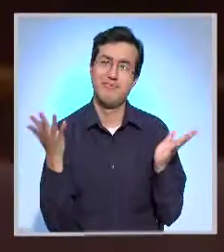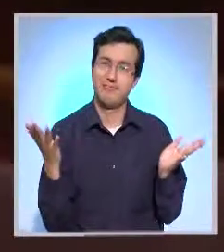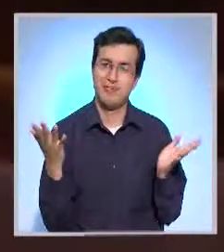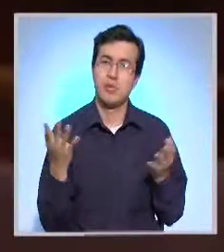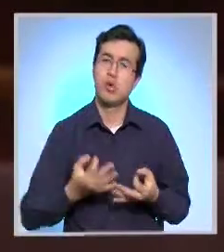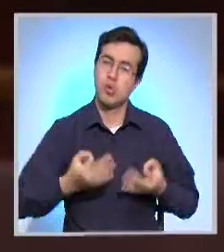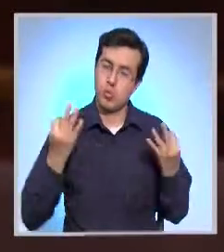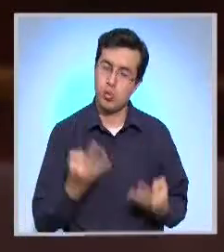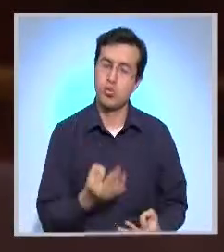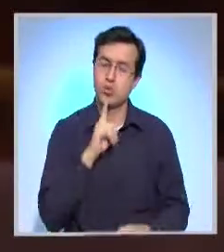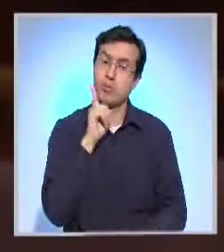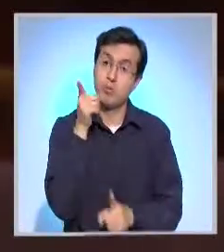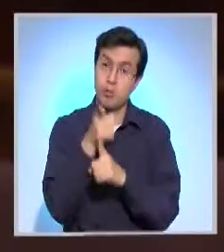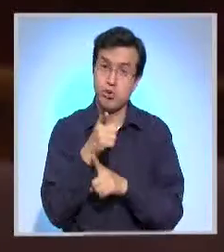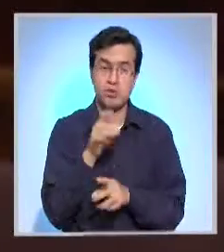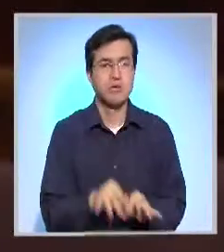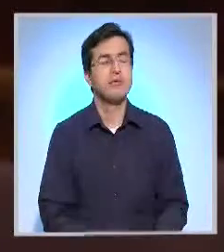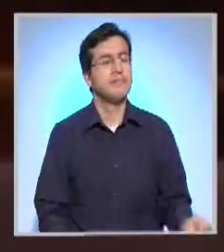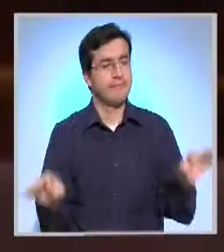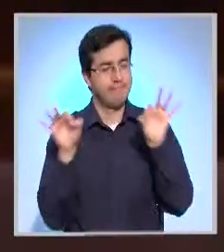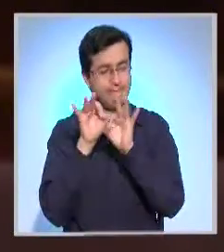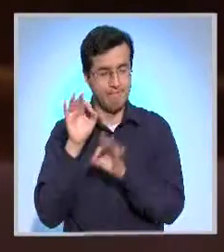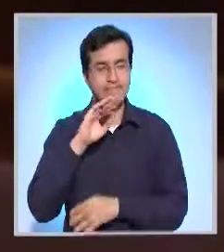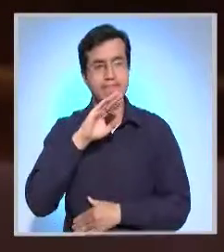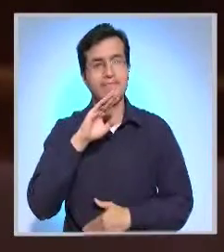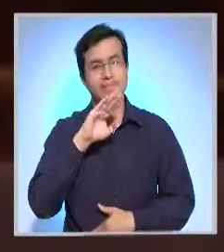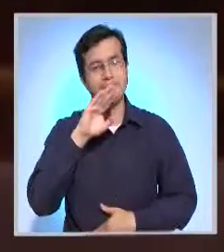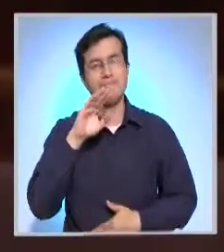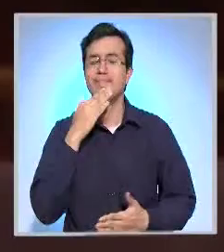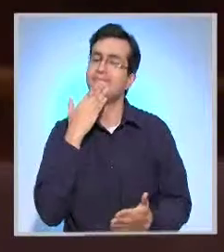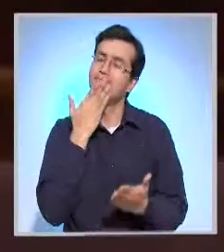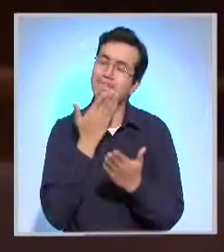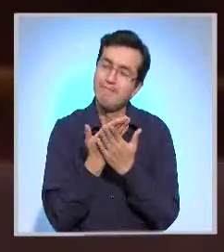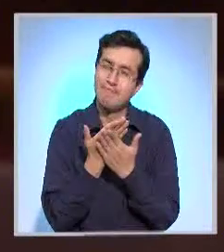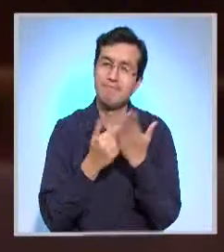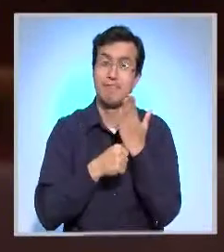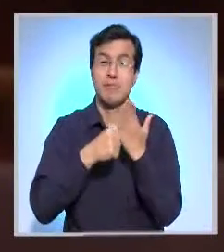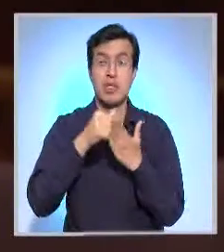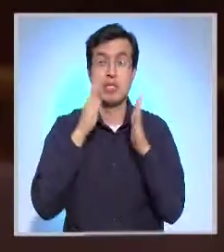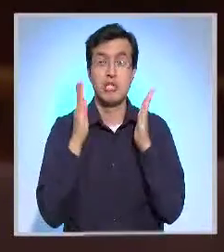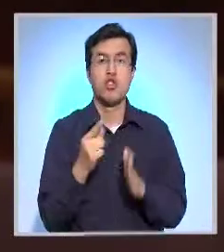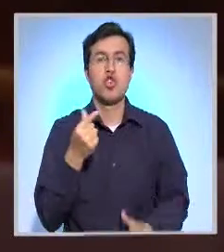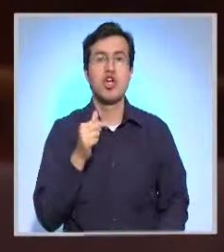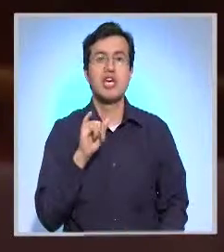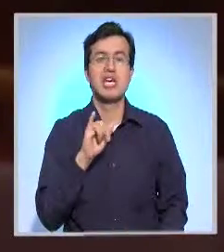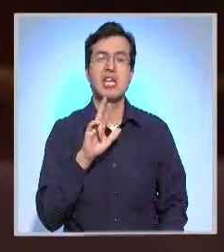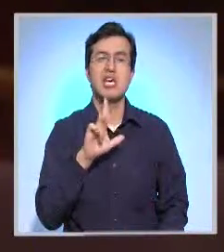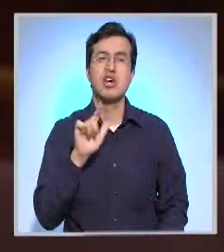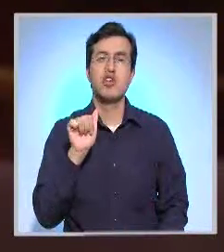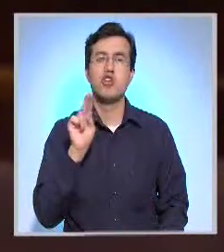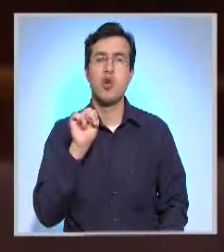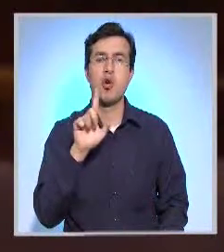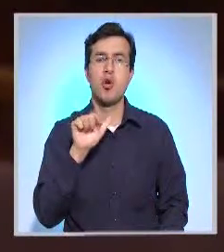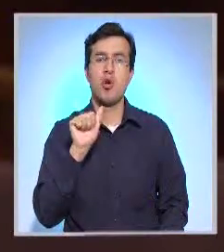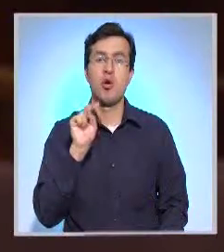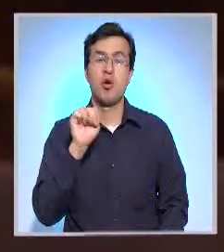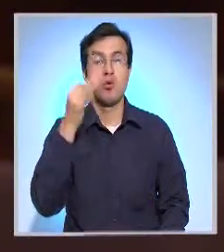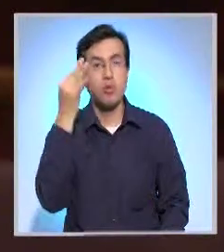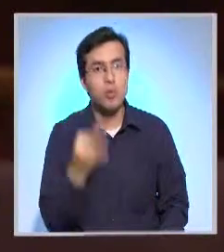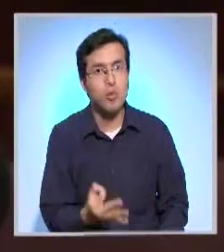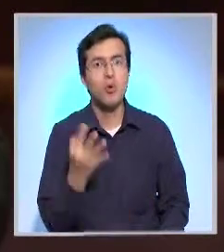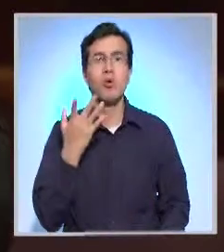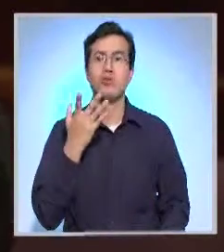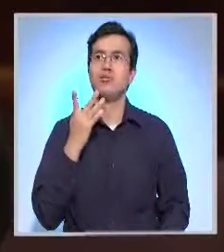Por eso para nosotros es importante y agradecemos mucho que finalmente el ministro Guillón Long haya tenido esa cercanía con la